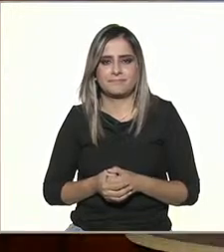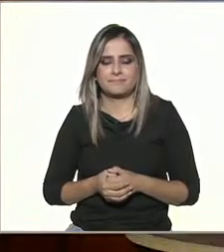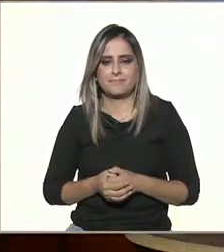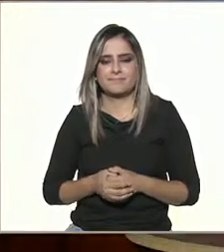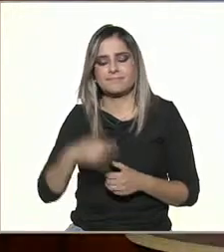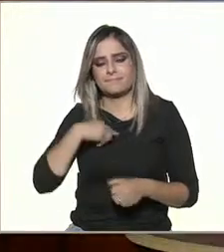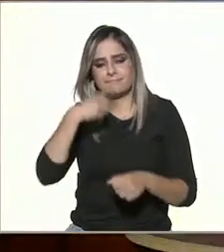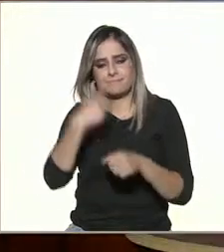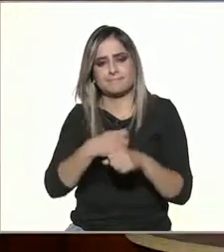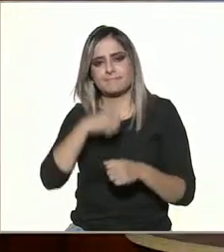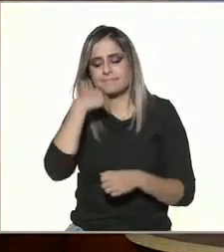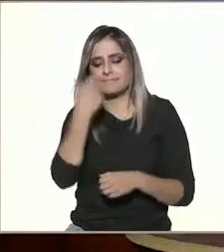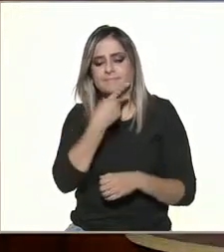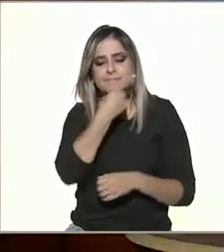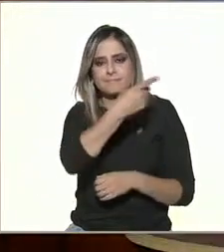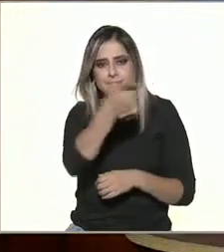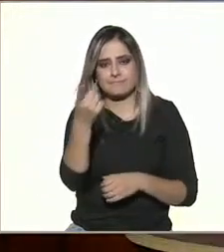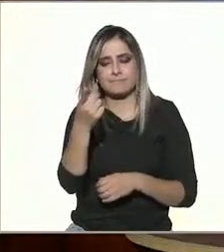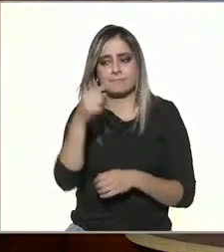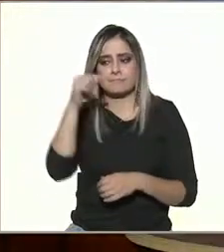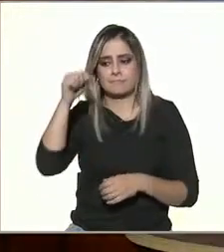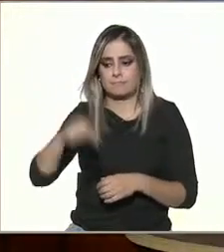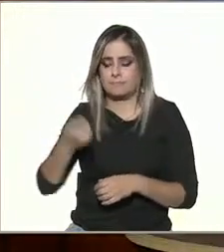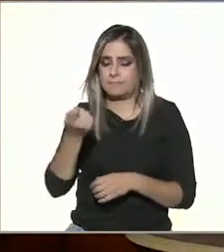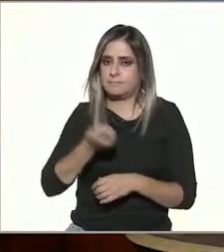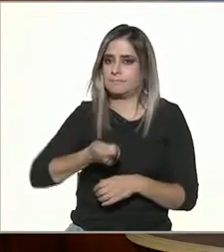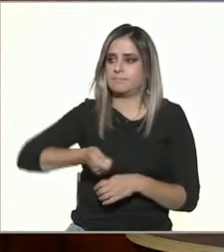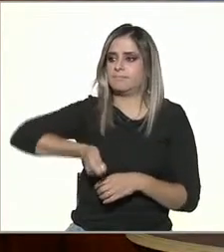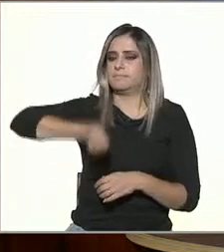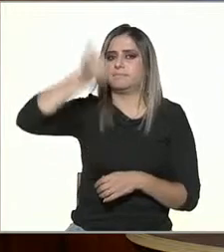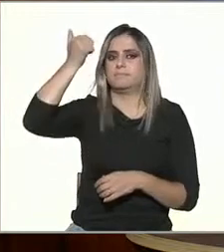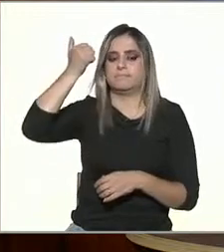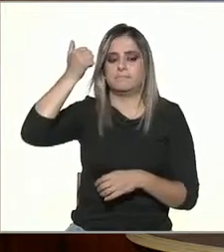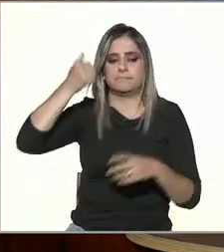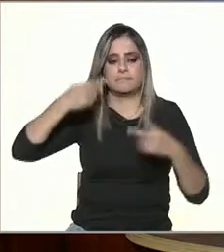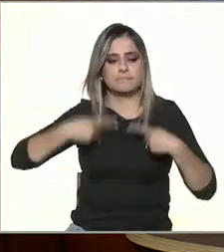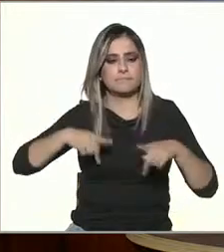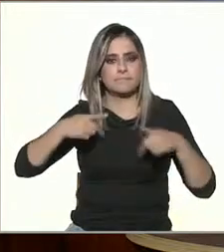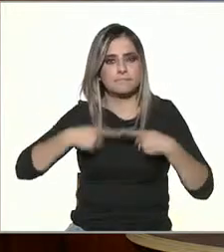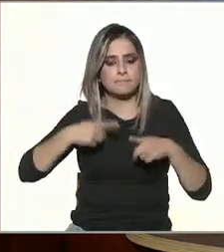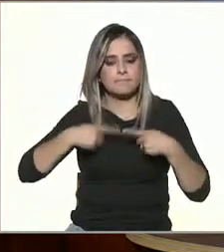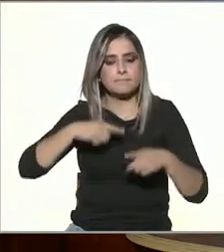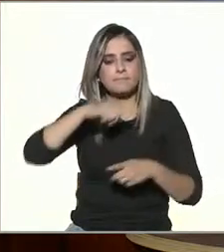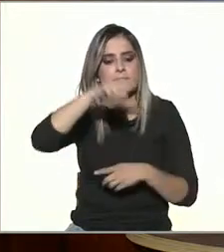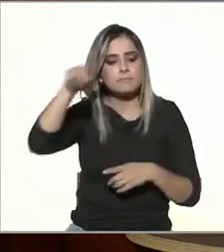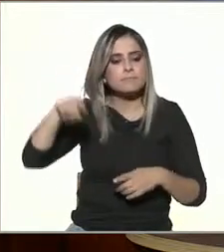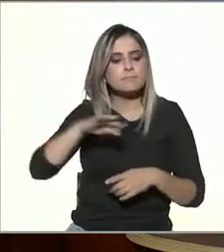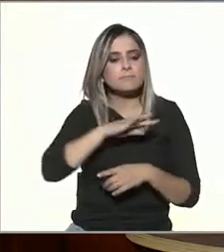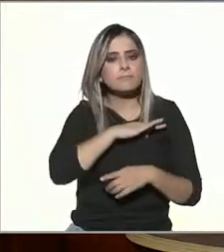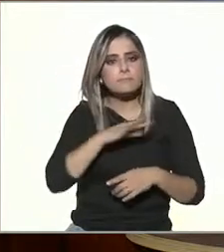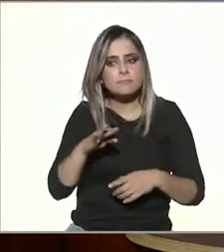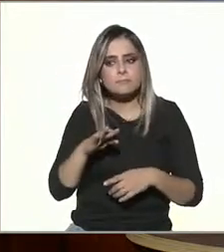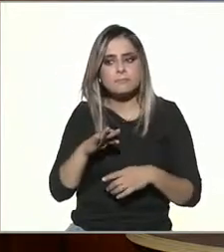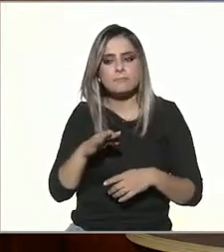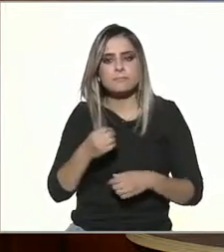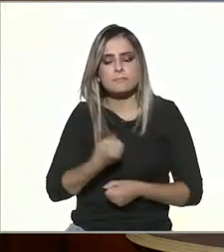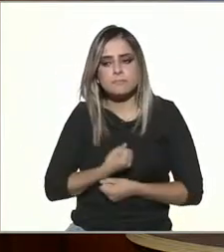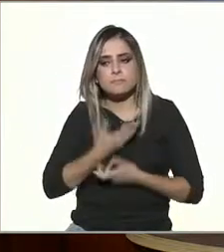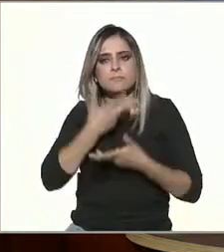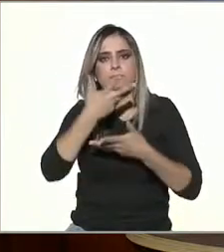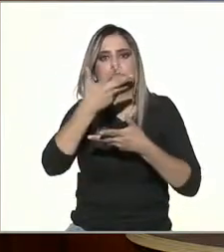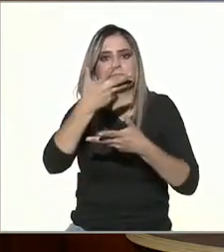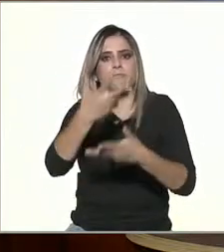a la audiencia que por primera vez en la historia de la humanidad tenemos la posibilidad de tener un medio donde todos podemos expresarnos